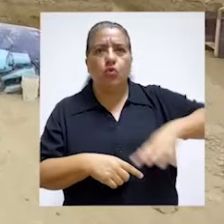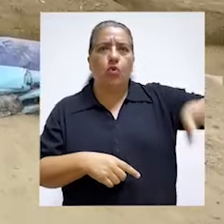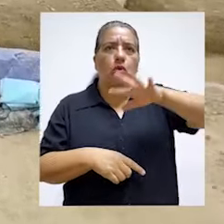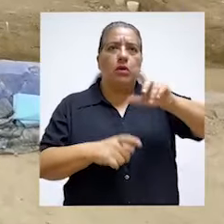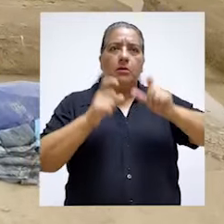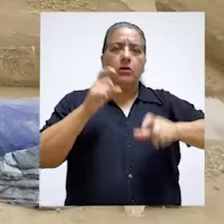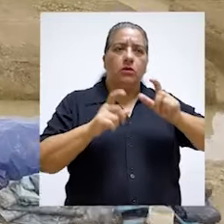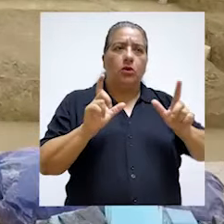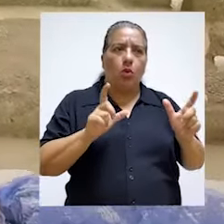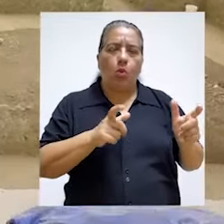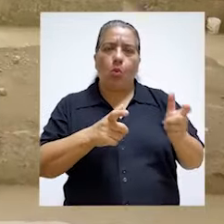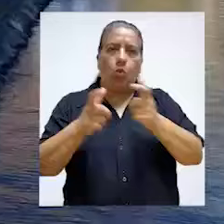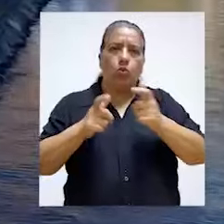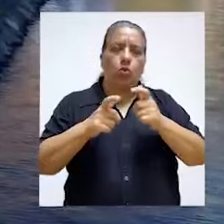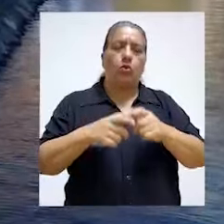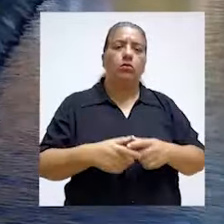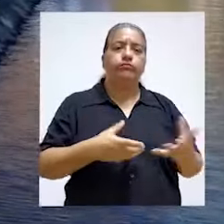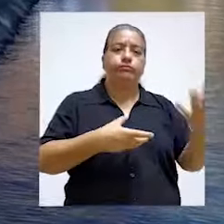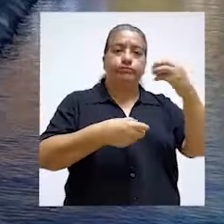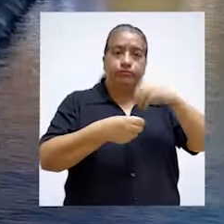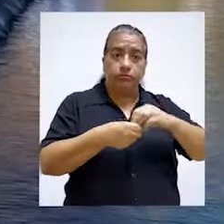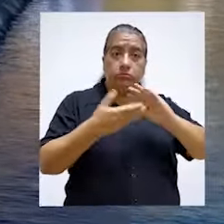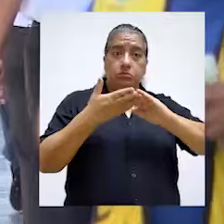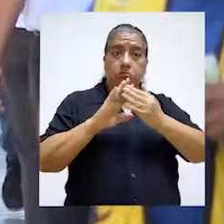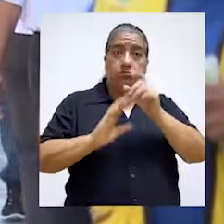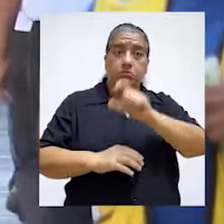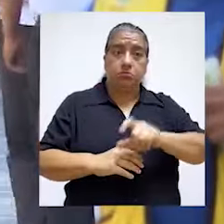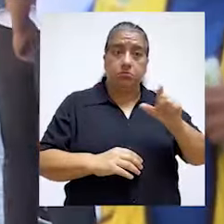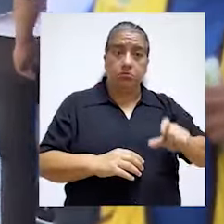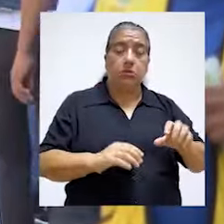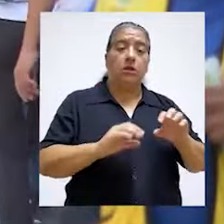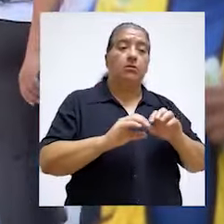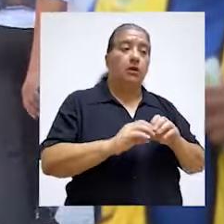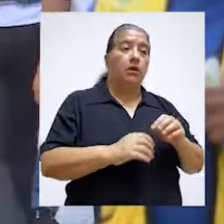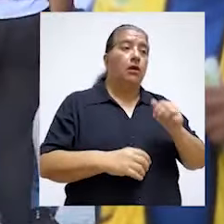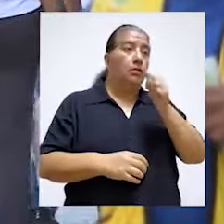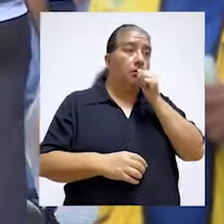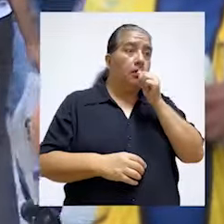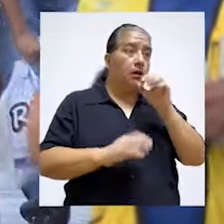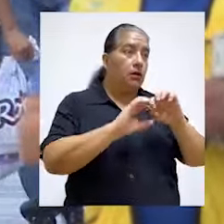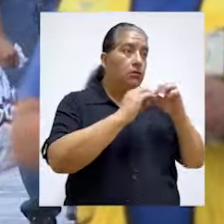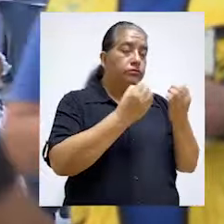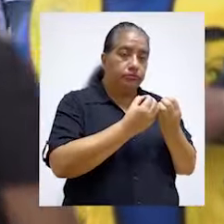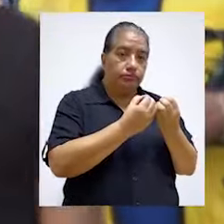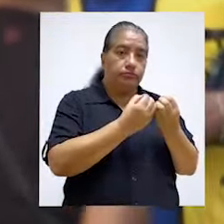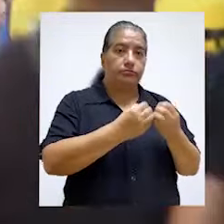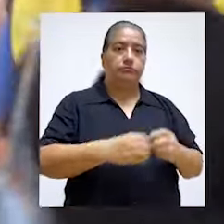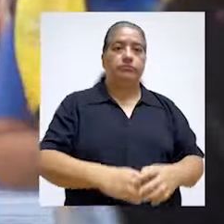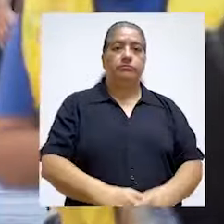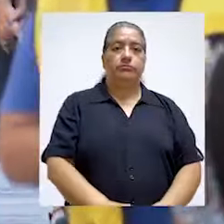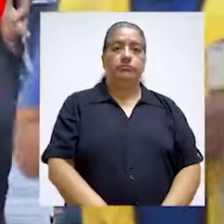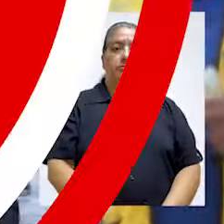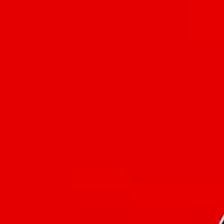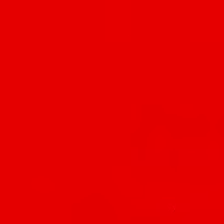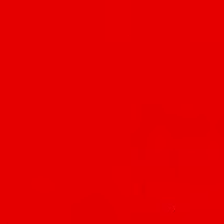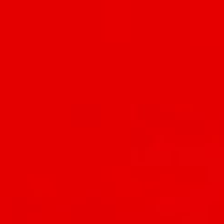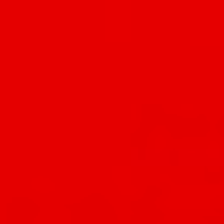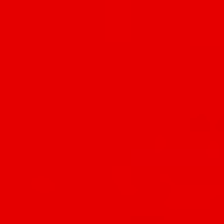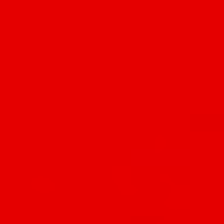necesita la intervención de todo el ecosistema de control, que involucra precisamente a la ciudadanía y al sector privado.